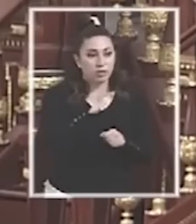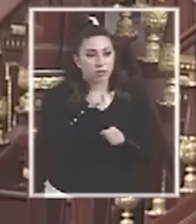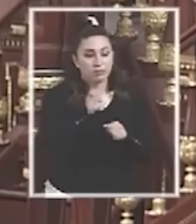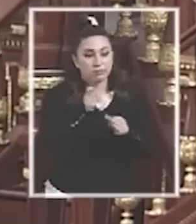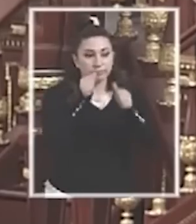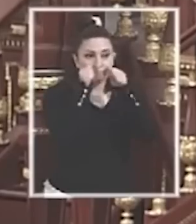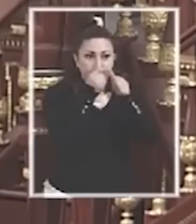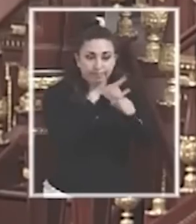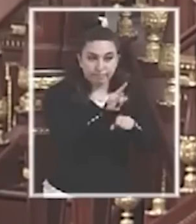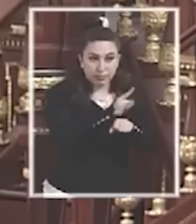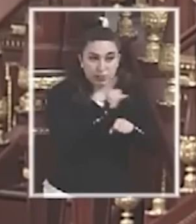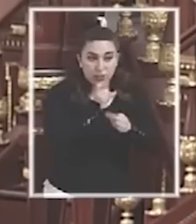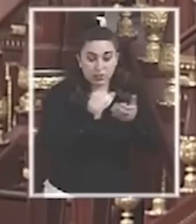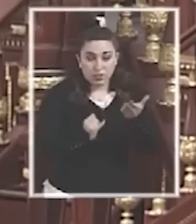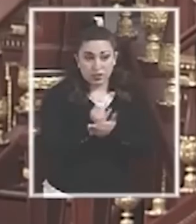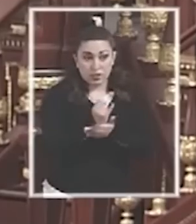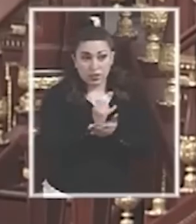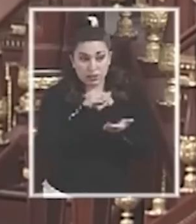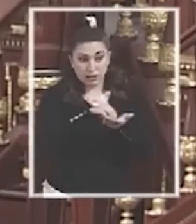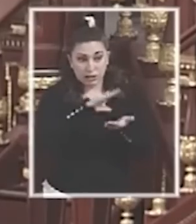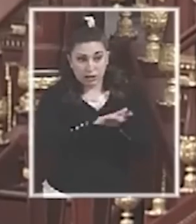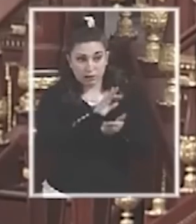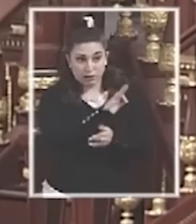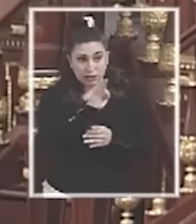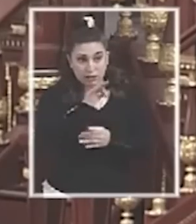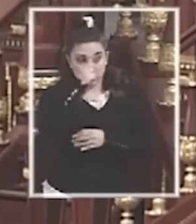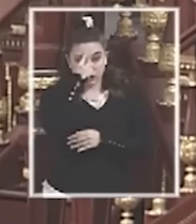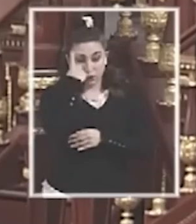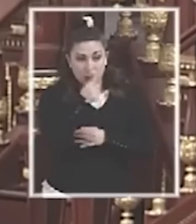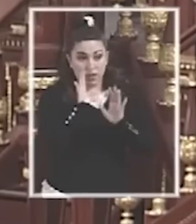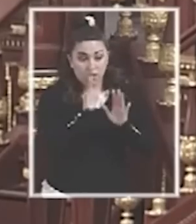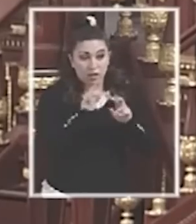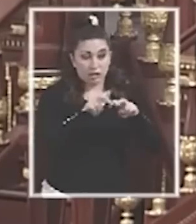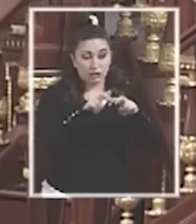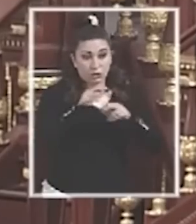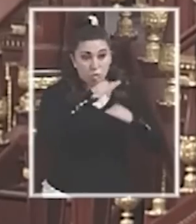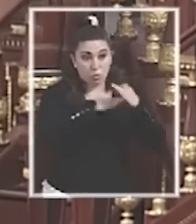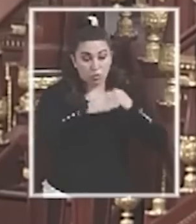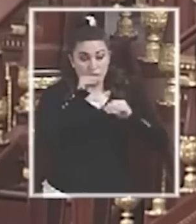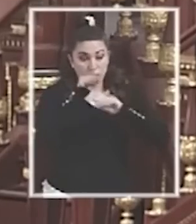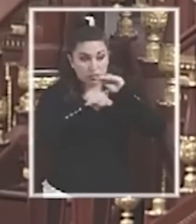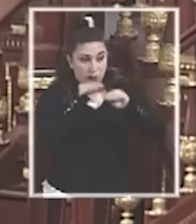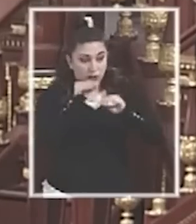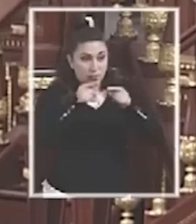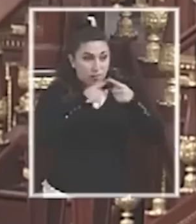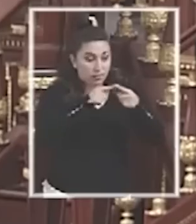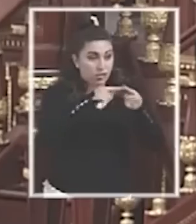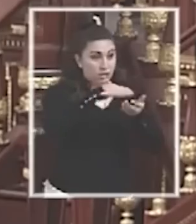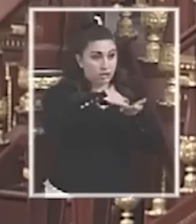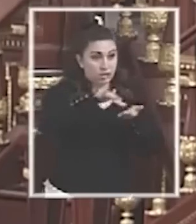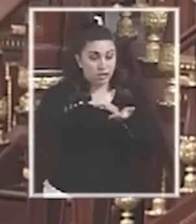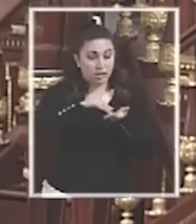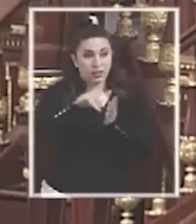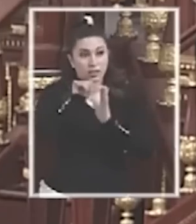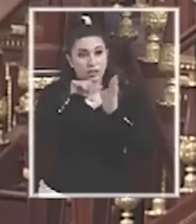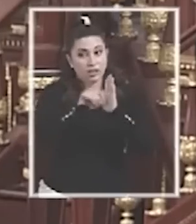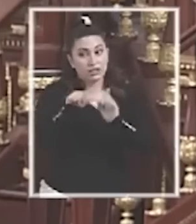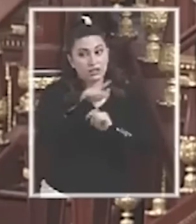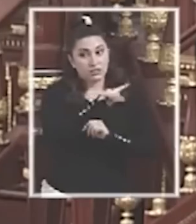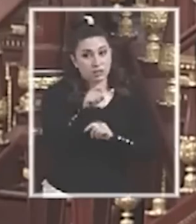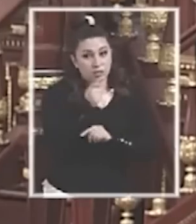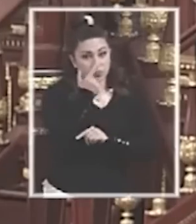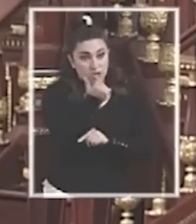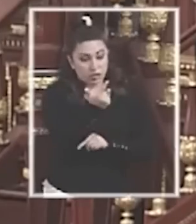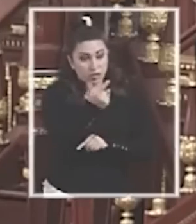ausencia de un jefe de gobierno con duración mayor a 60 días naturales pasa a ser una falta absoluta, lo que